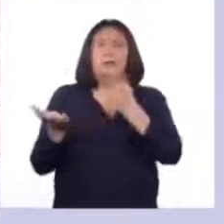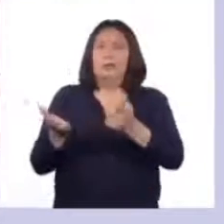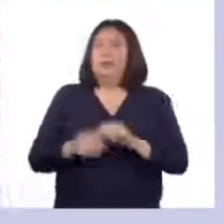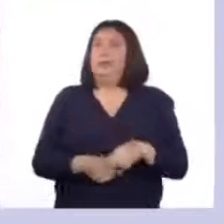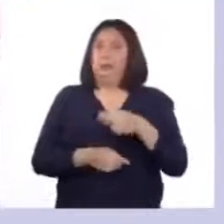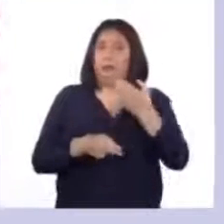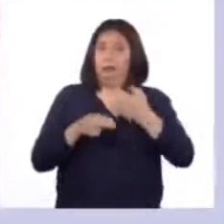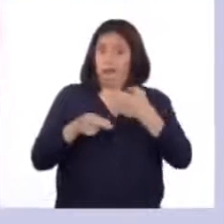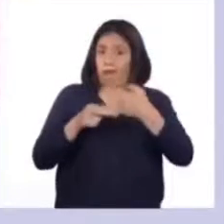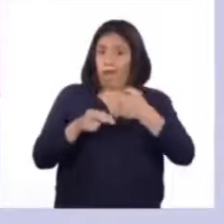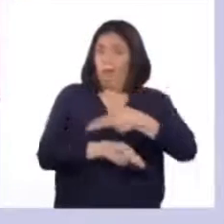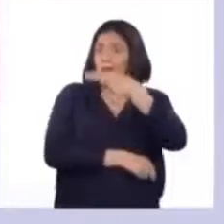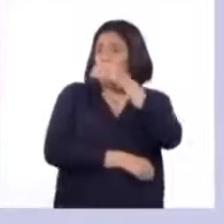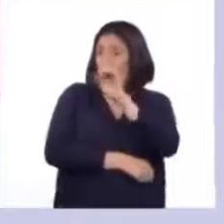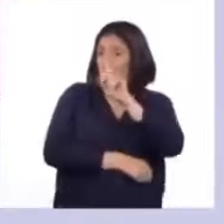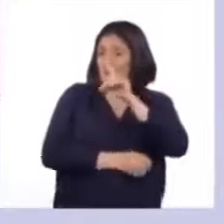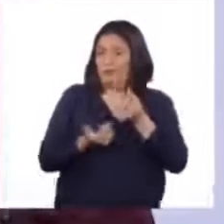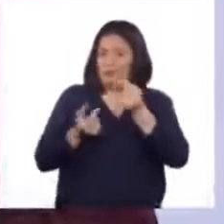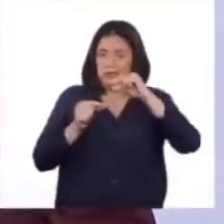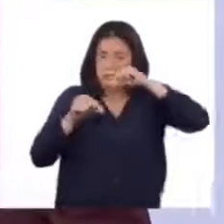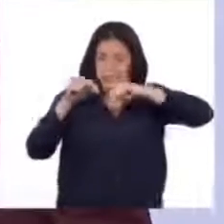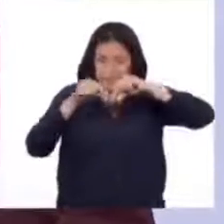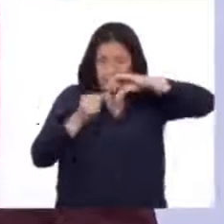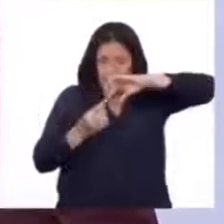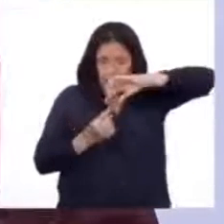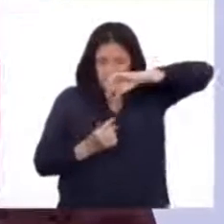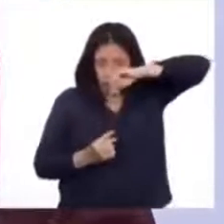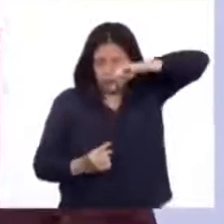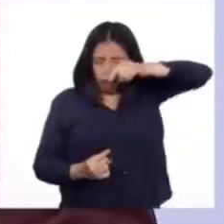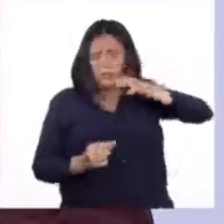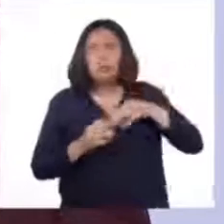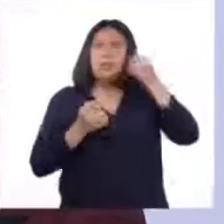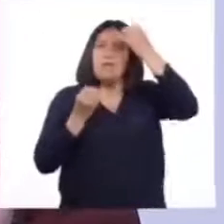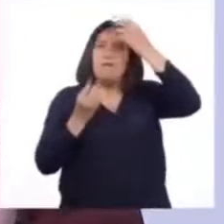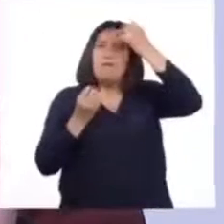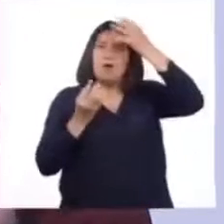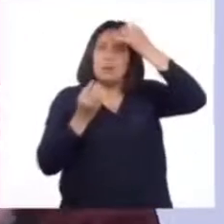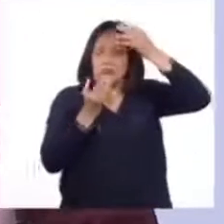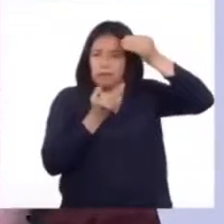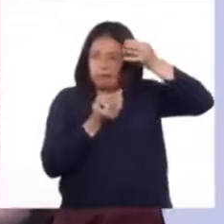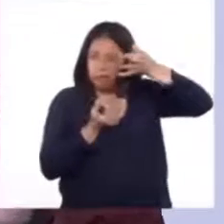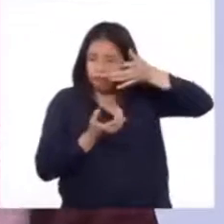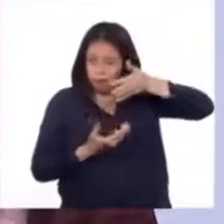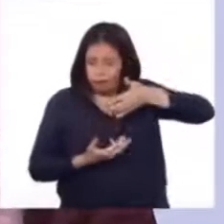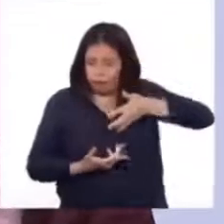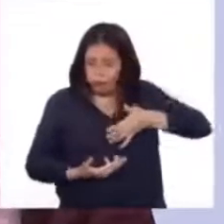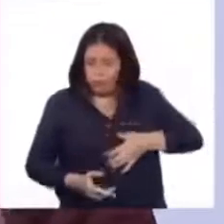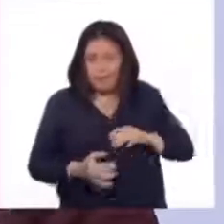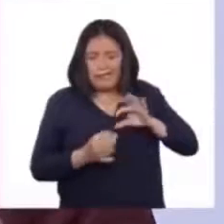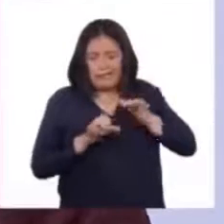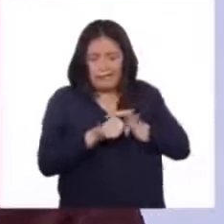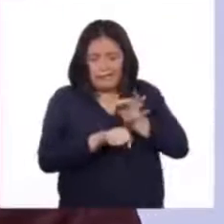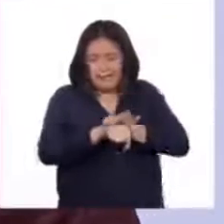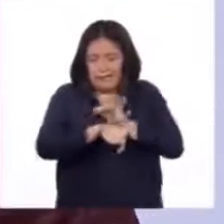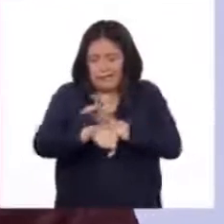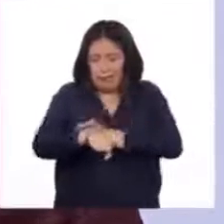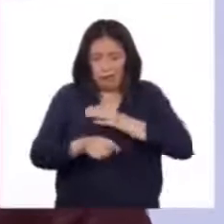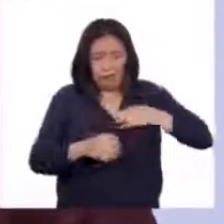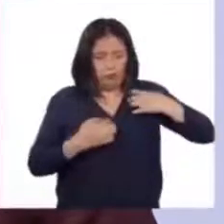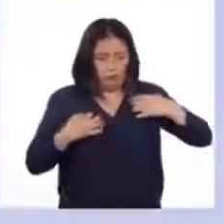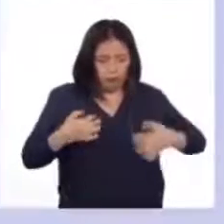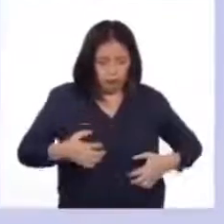hormonas son mensajeros químicos que llevan información e instrucciones entre células de diferentes